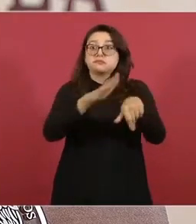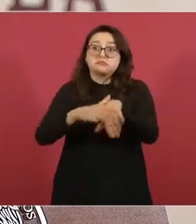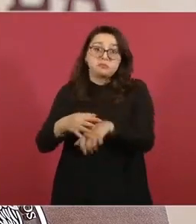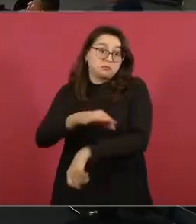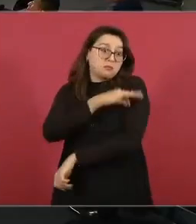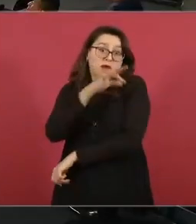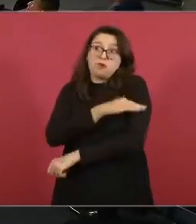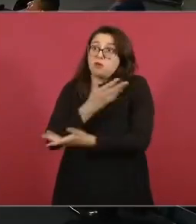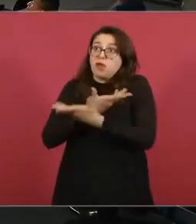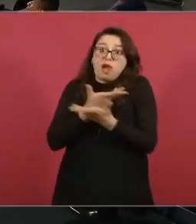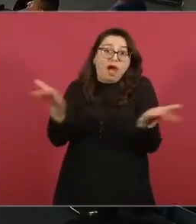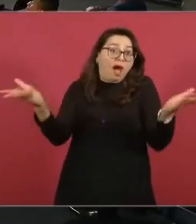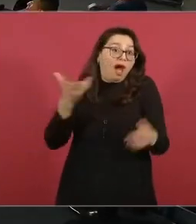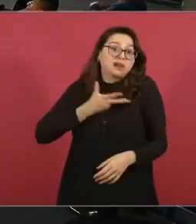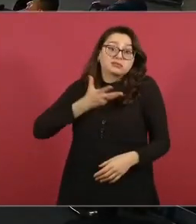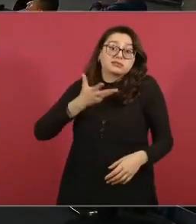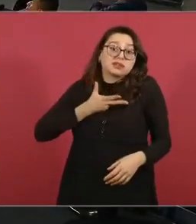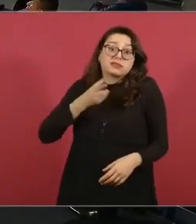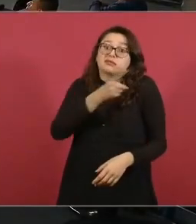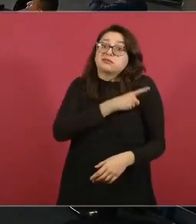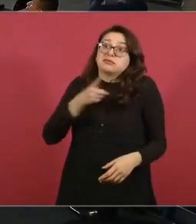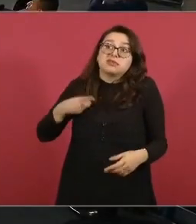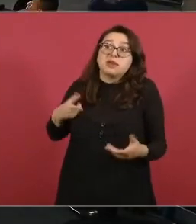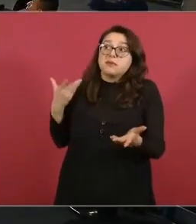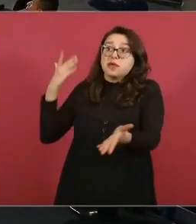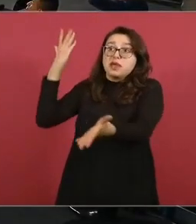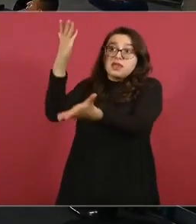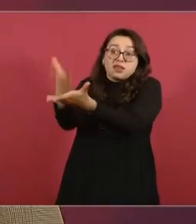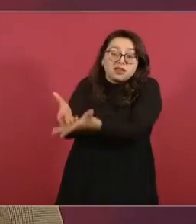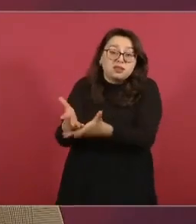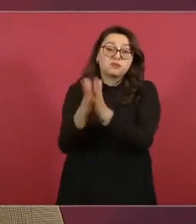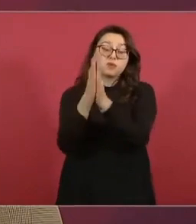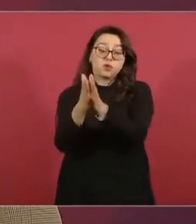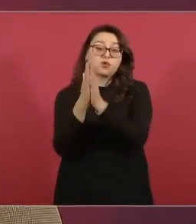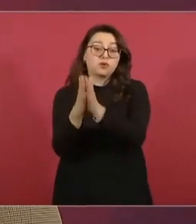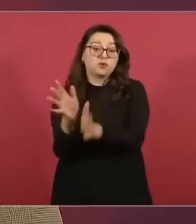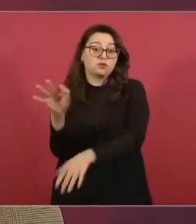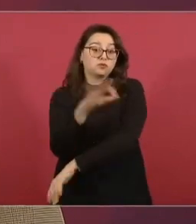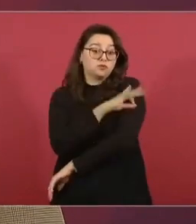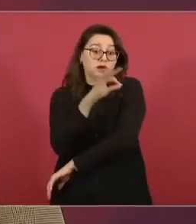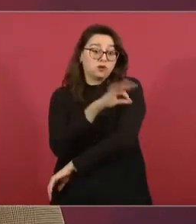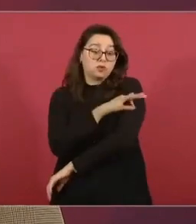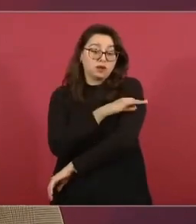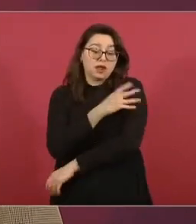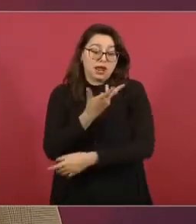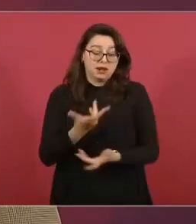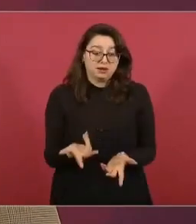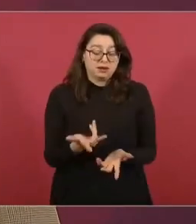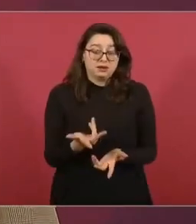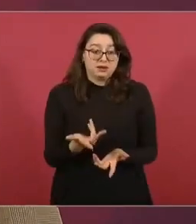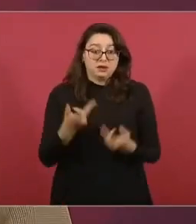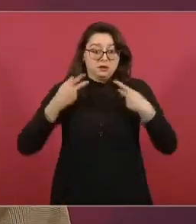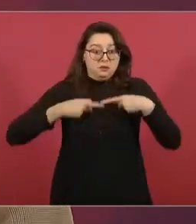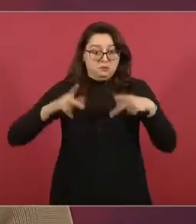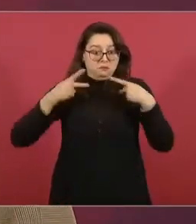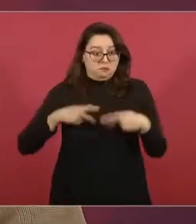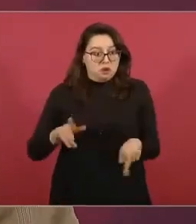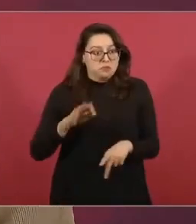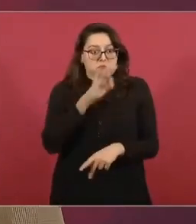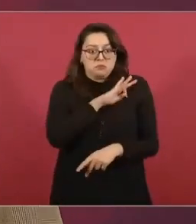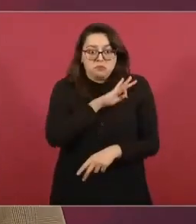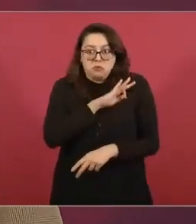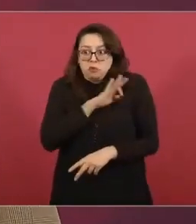distribuida en todas las instituciones en todas las entidades federativas en donde las personas pueden